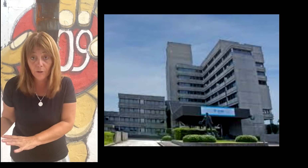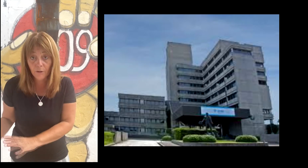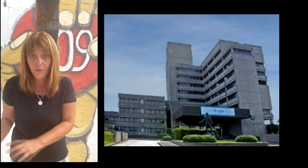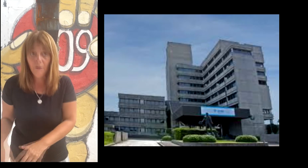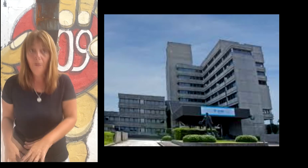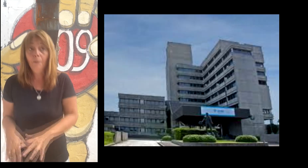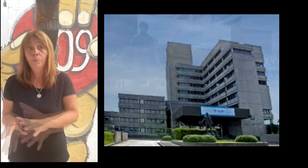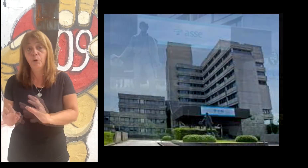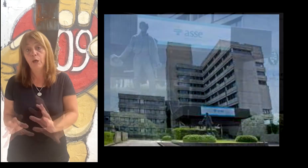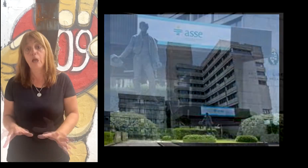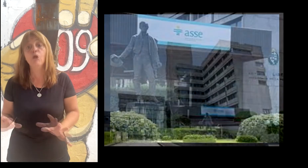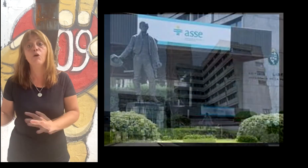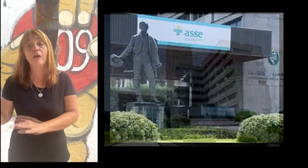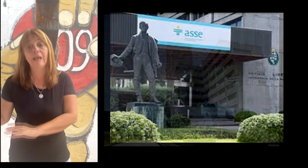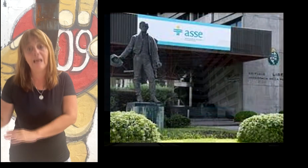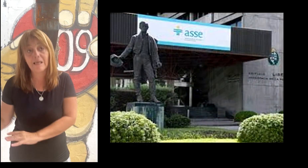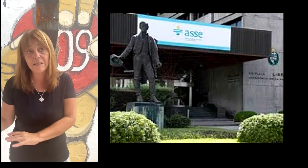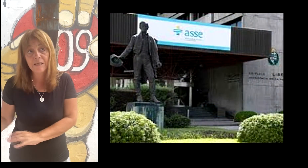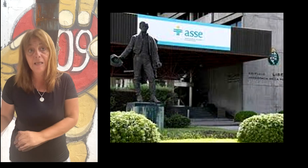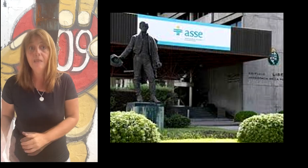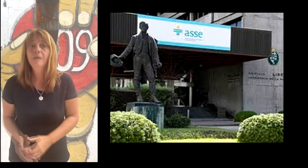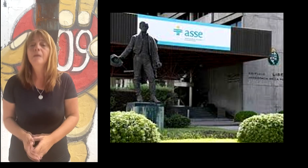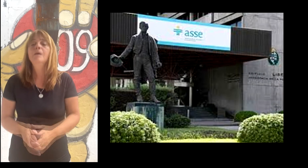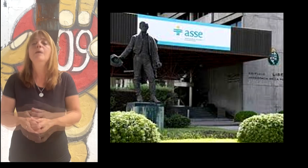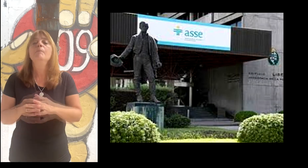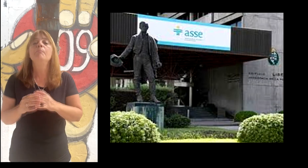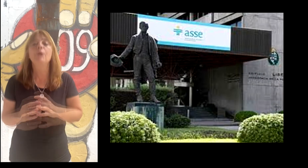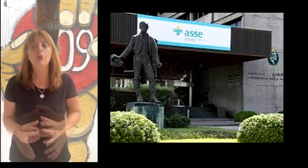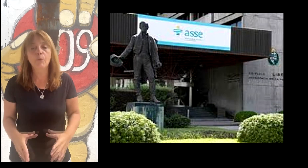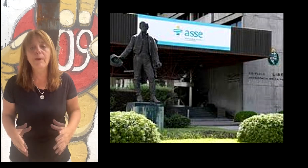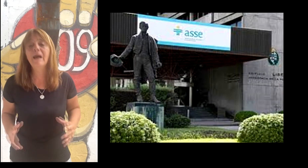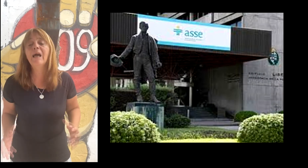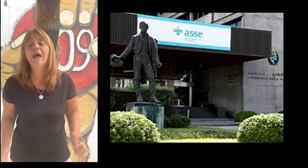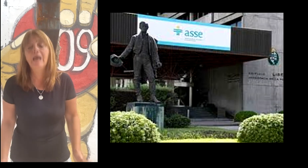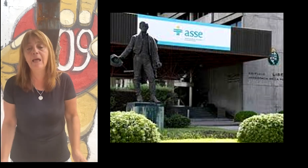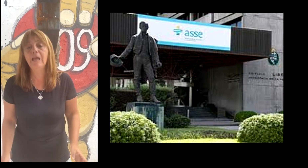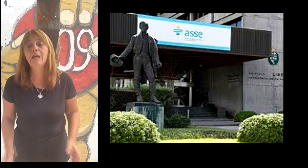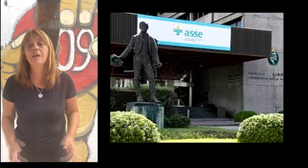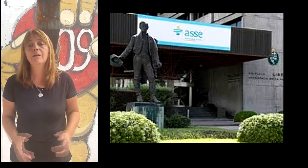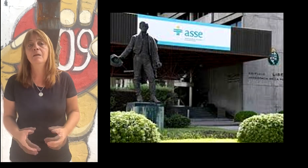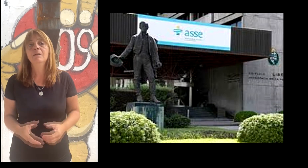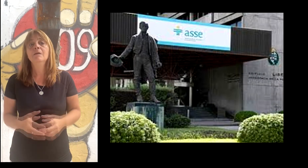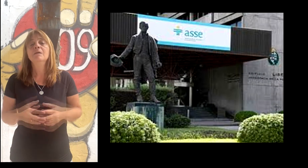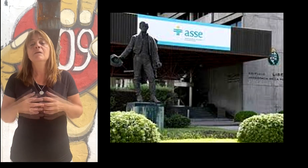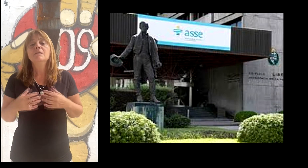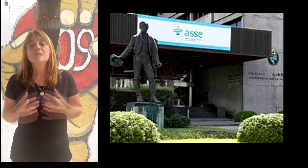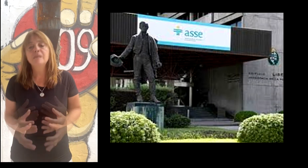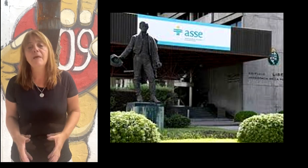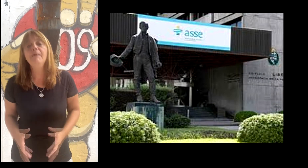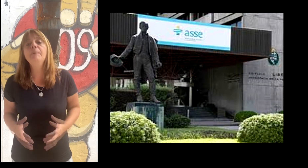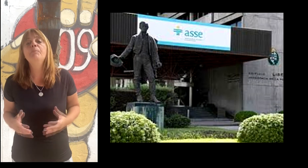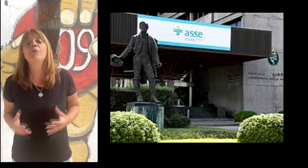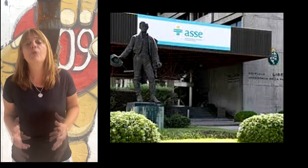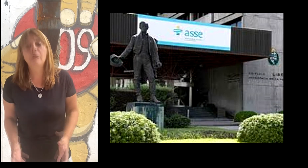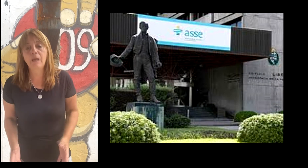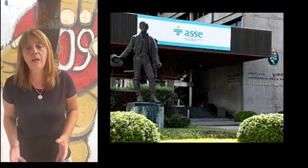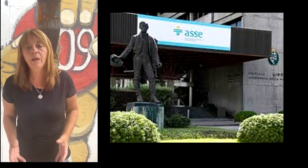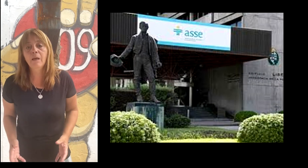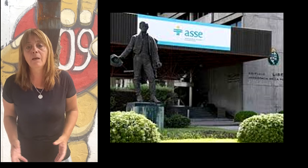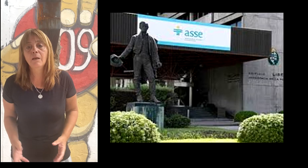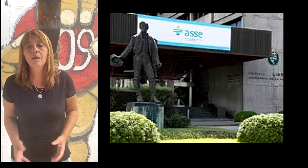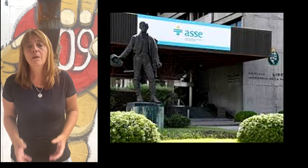población, así que frenteamplistas en salud pública tiene que haber, como que eso fuera un defecto. Lo importante es si son buenos